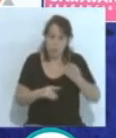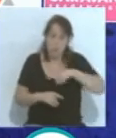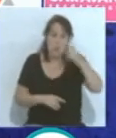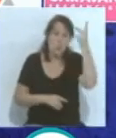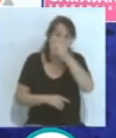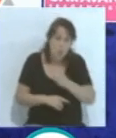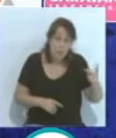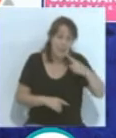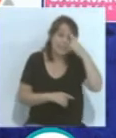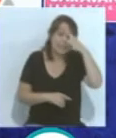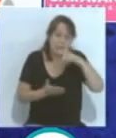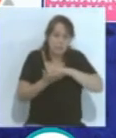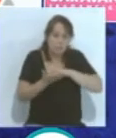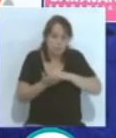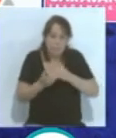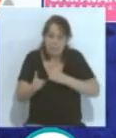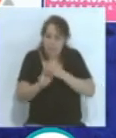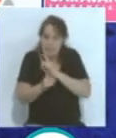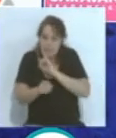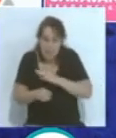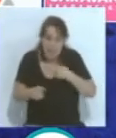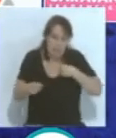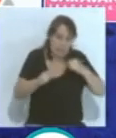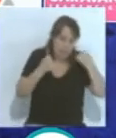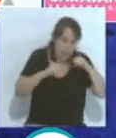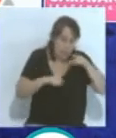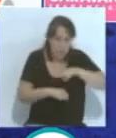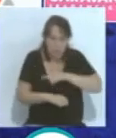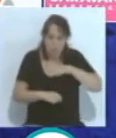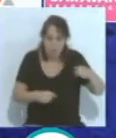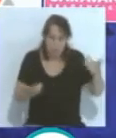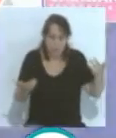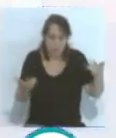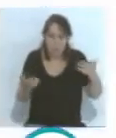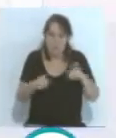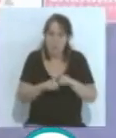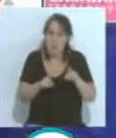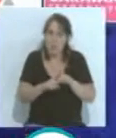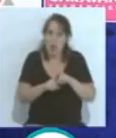semanas sin saber el rival ni qué hacer, si entrenamos y no entrenamos, totalmente abandonados.